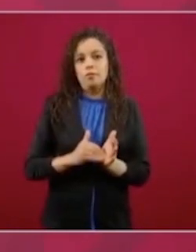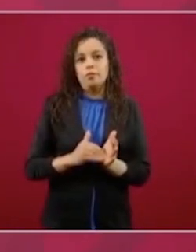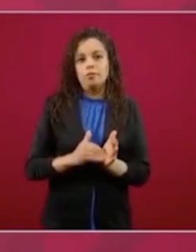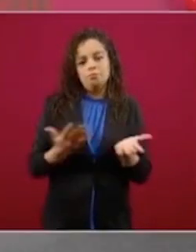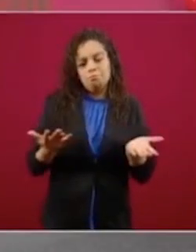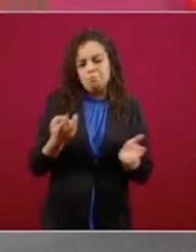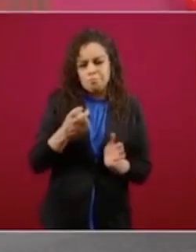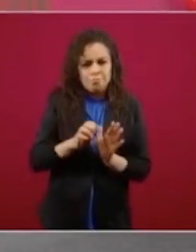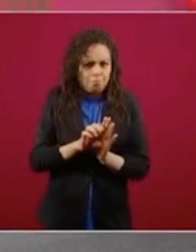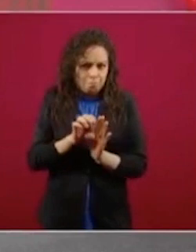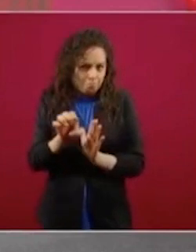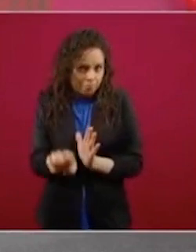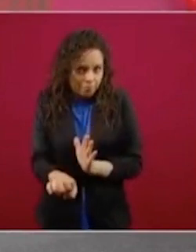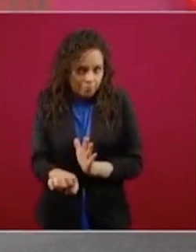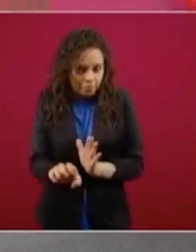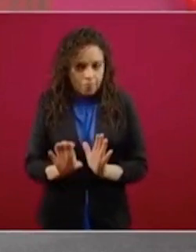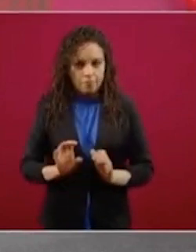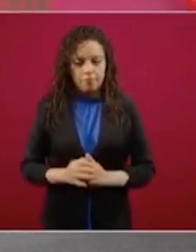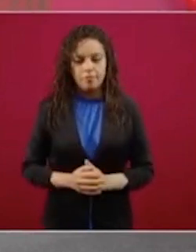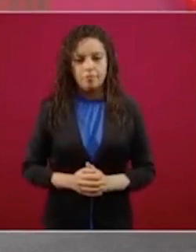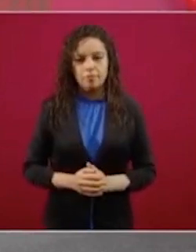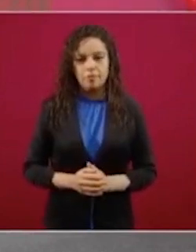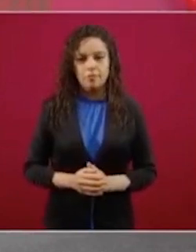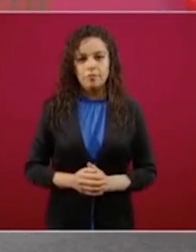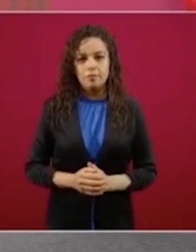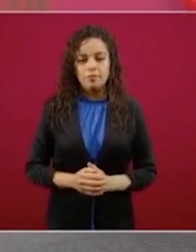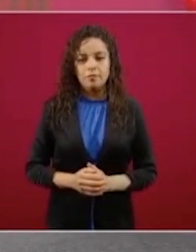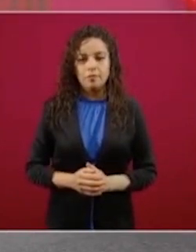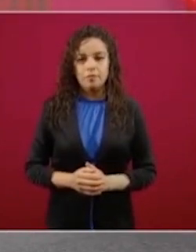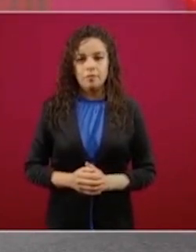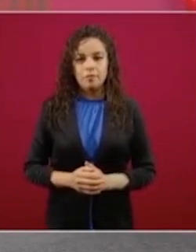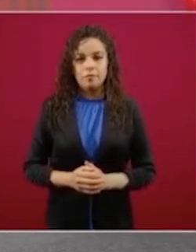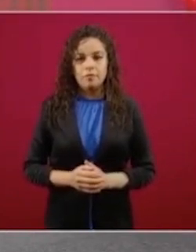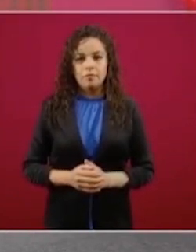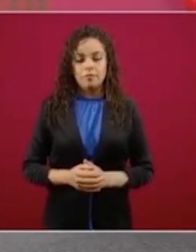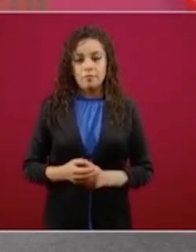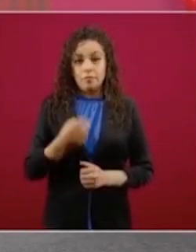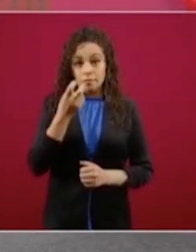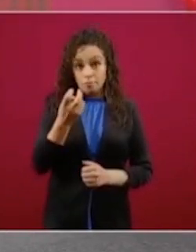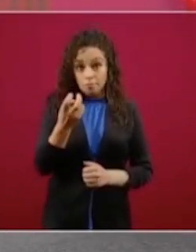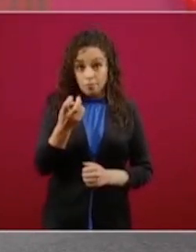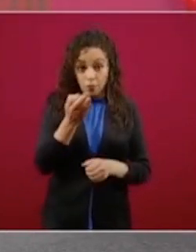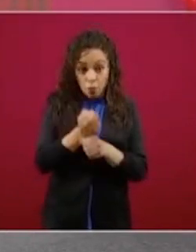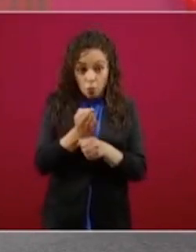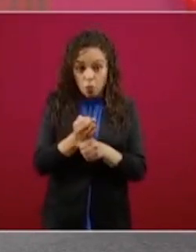y eso es lo que les estamos pidiendo, autorización.